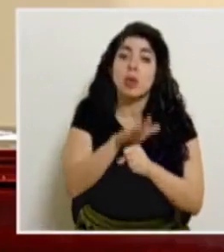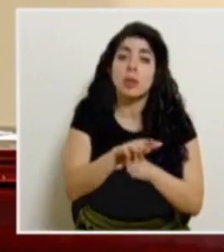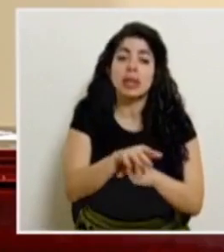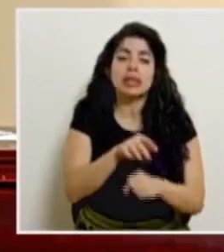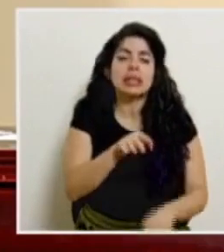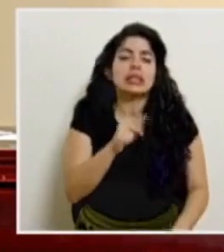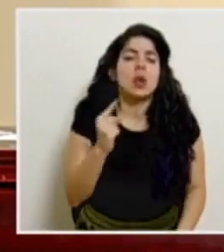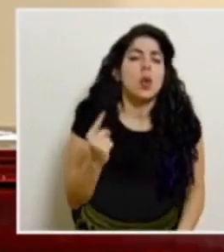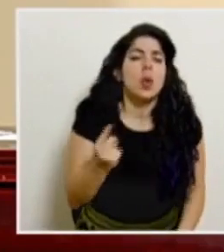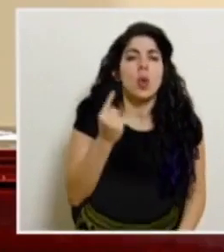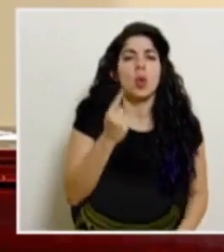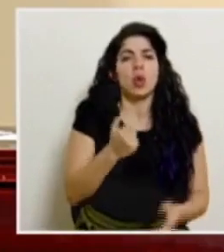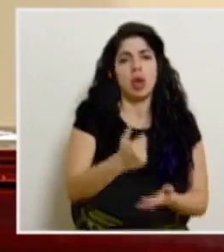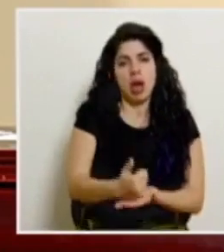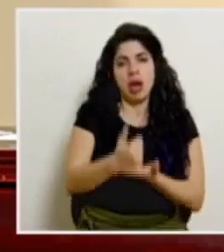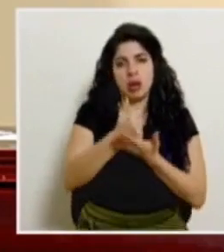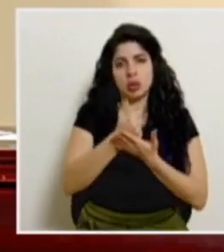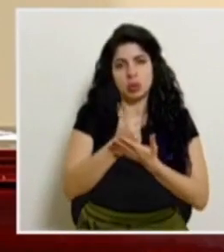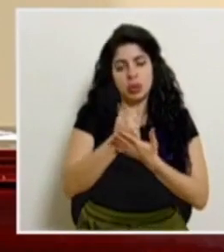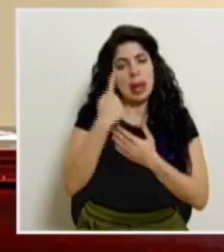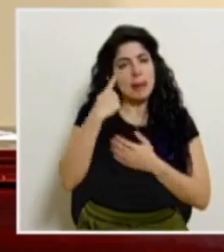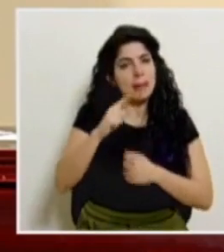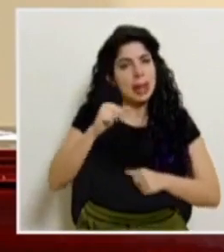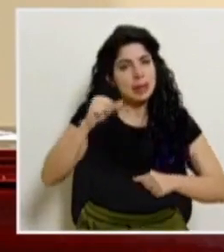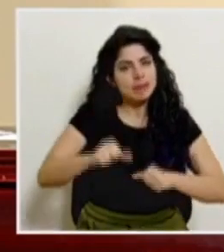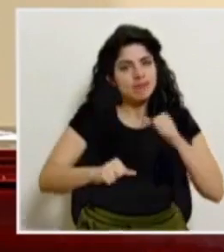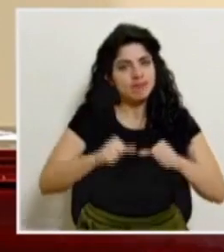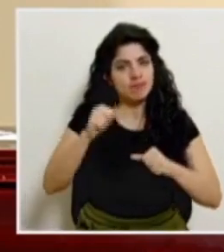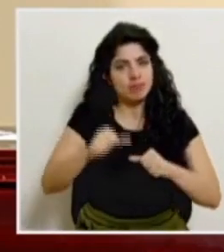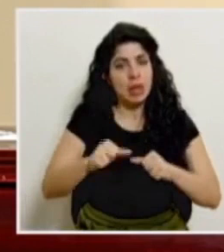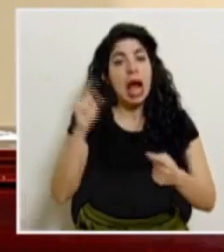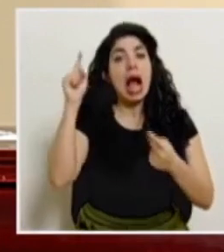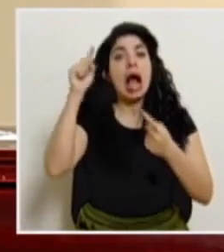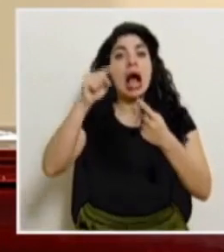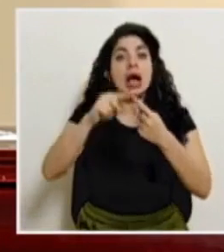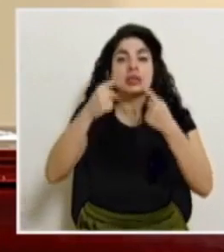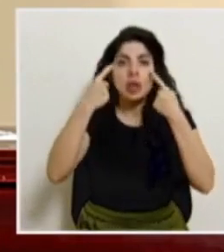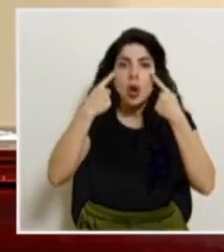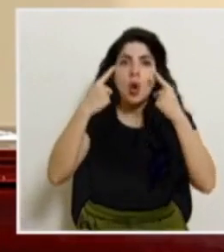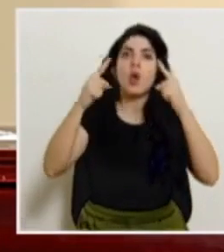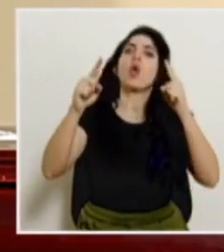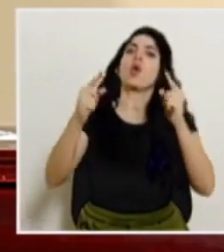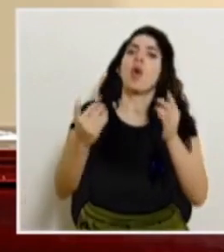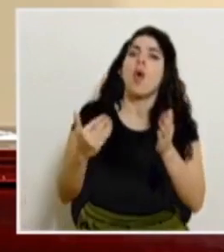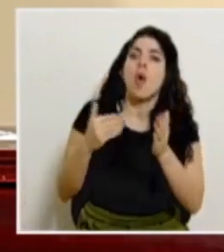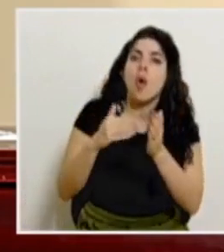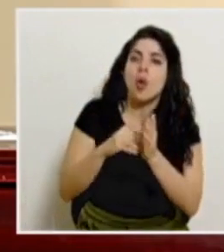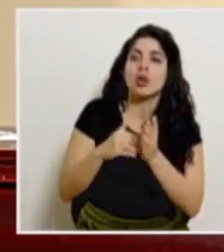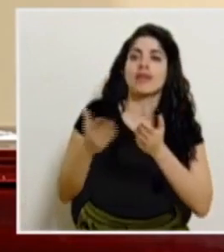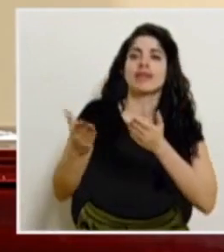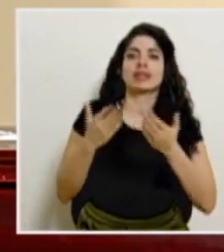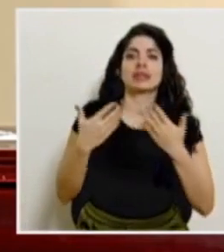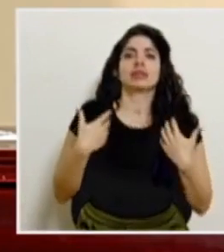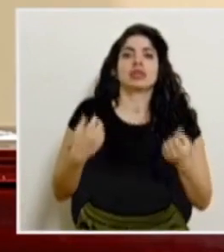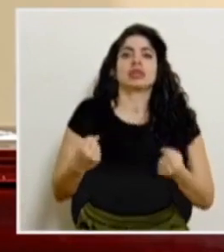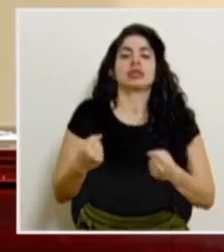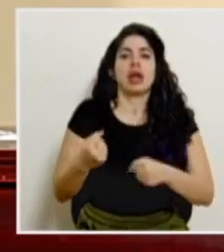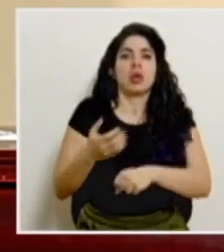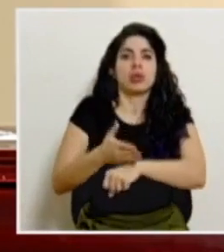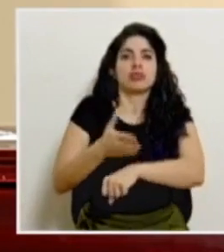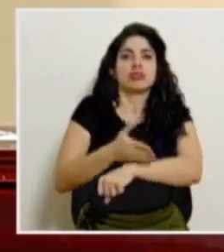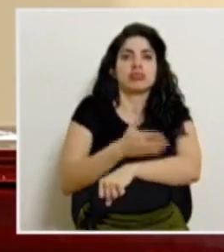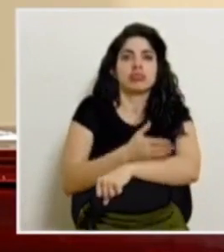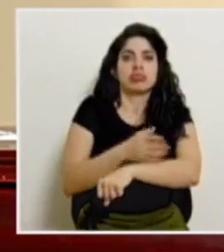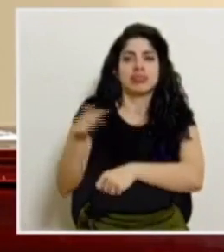que nos puede ayudar a seguir adelante y lograr recuperar esa capacidad de los servicios de salud. Es un